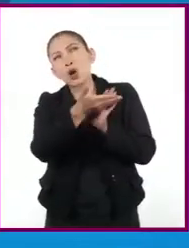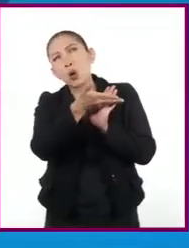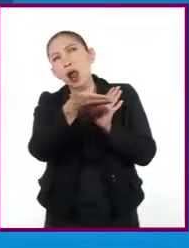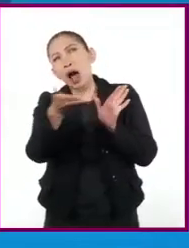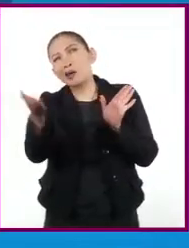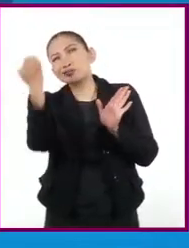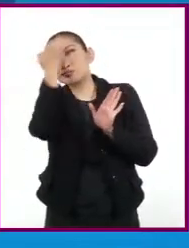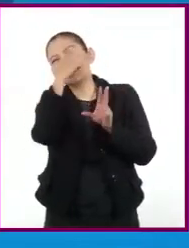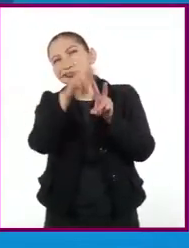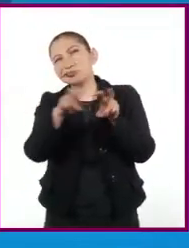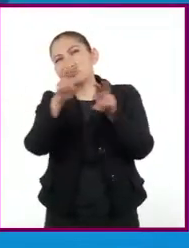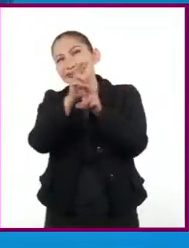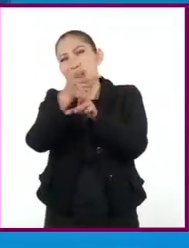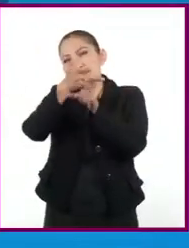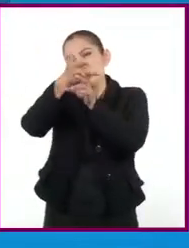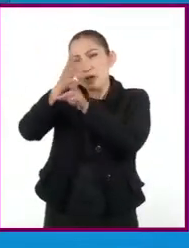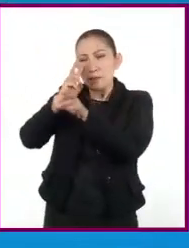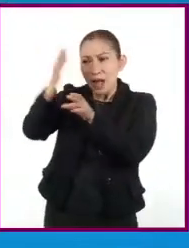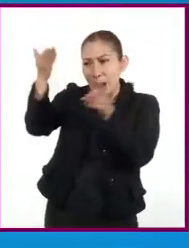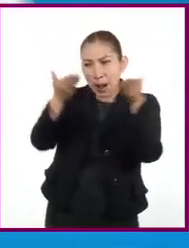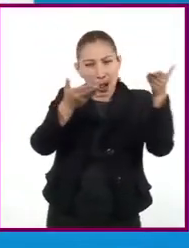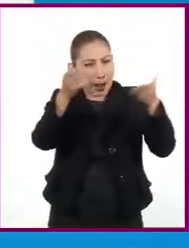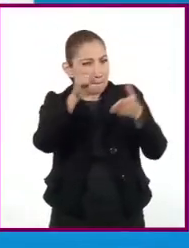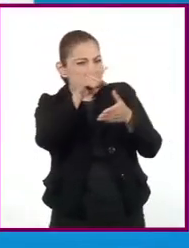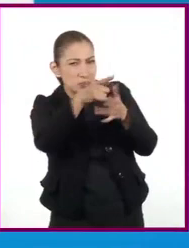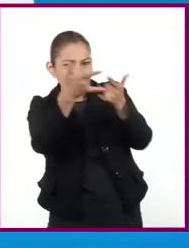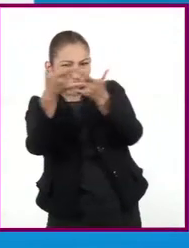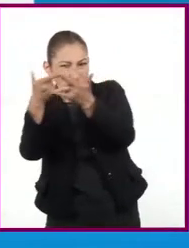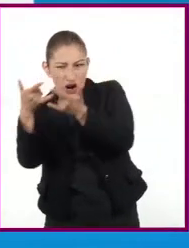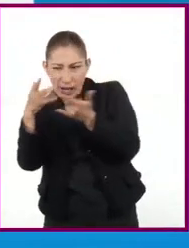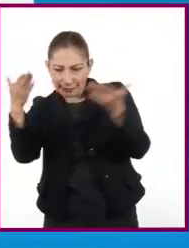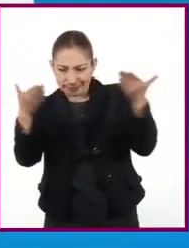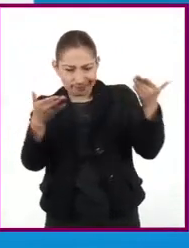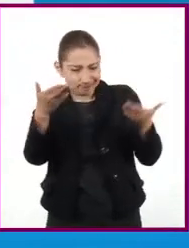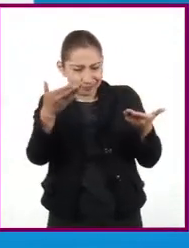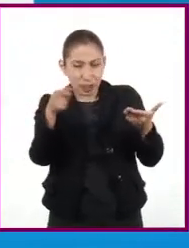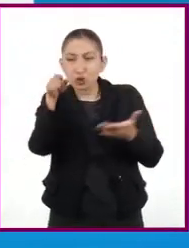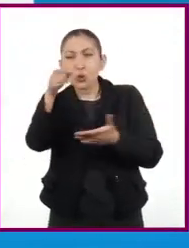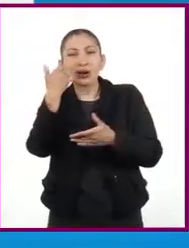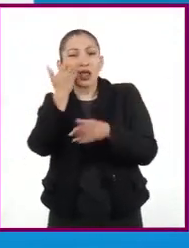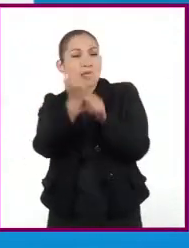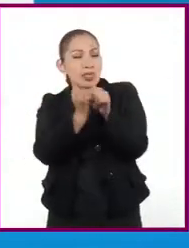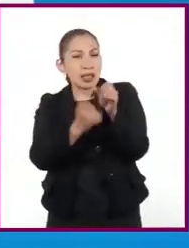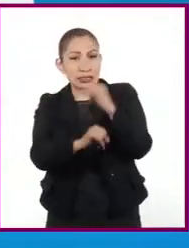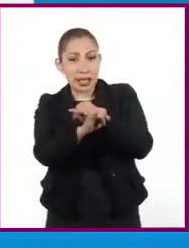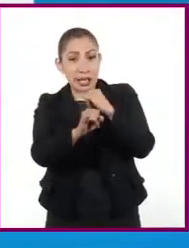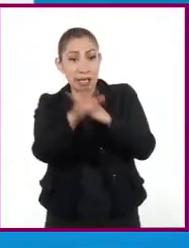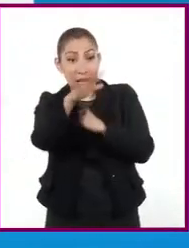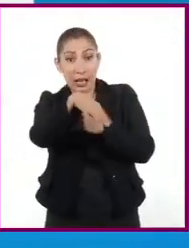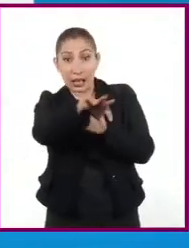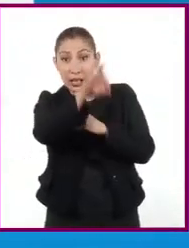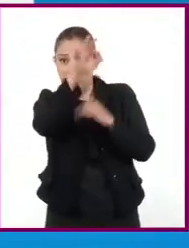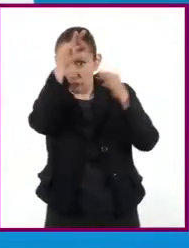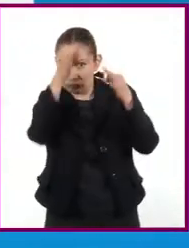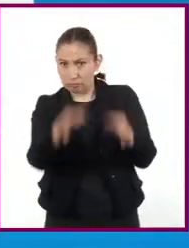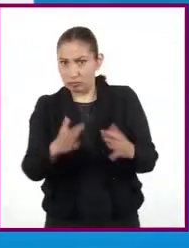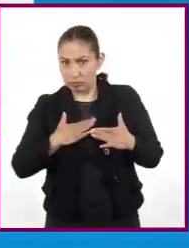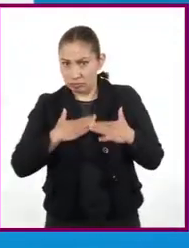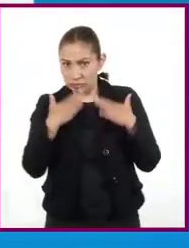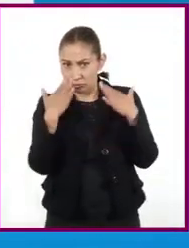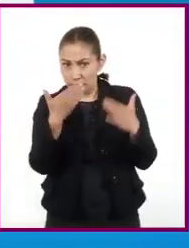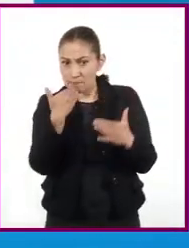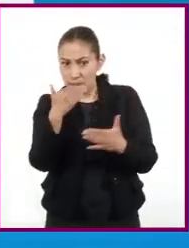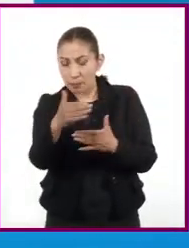viendo y analizando filmografía relacionada a lo que querés contar. Si decidís investigar en Internet, busca fuentes de información confiables,